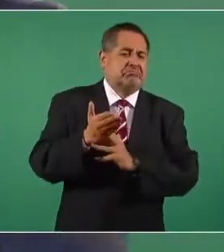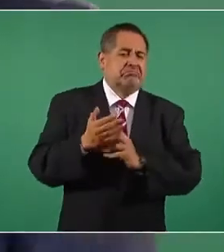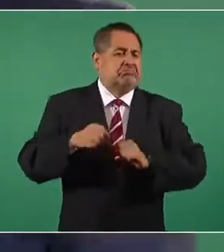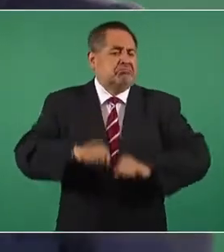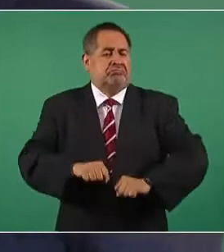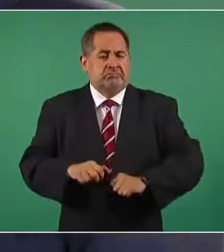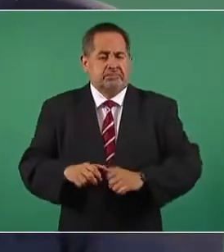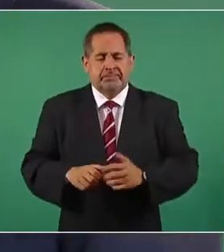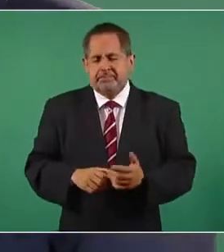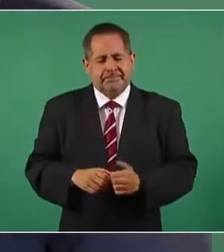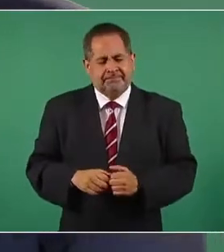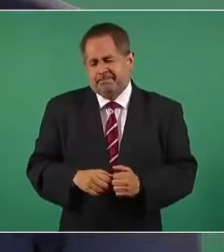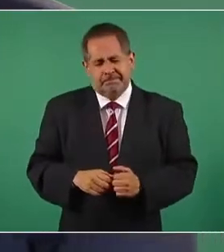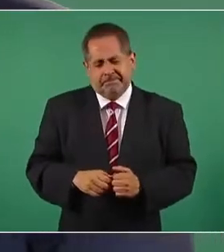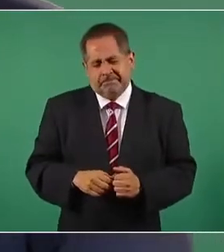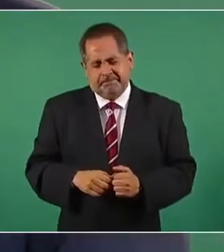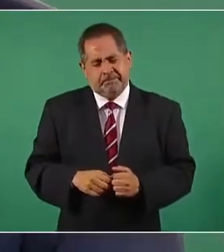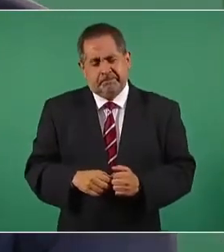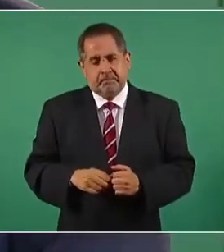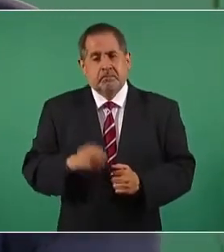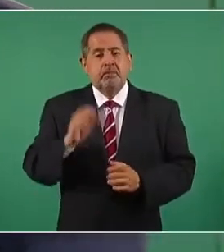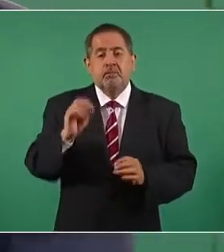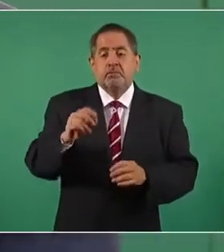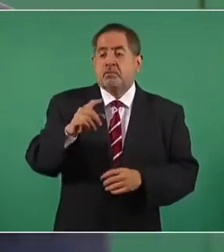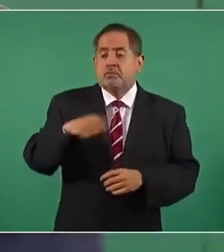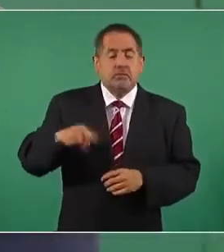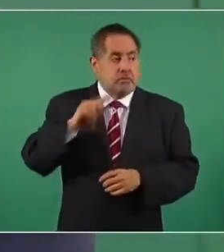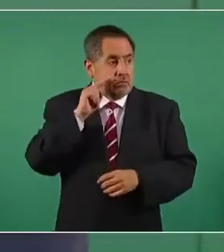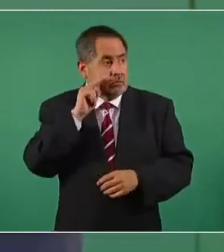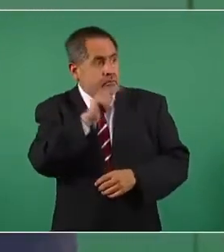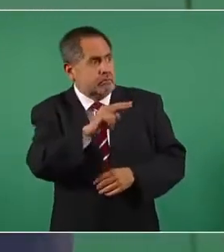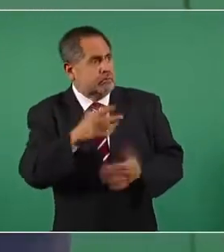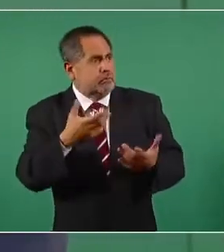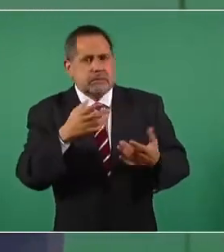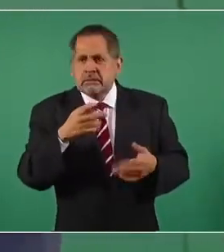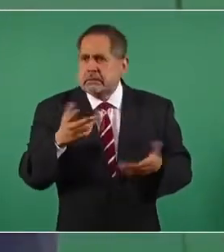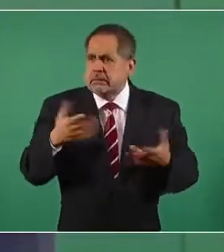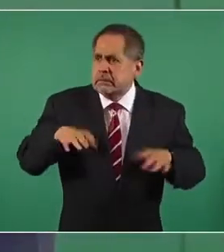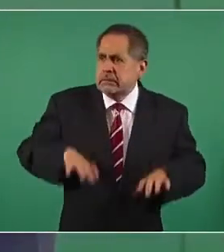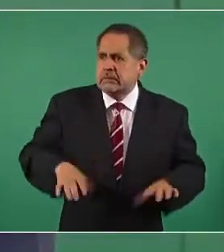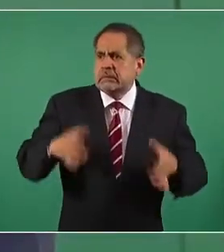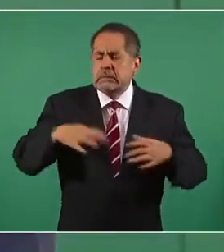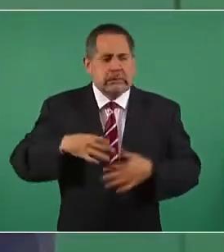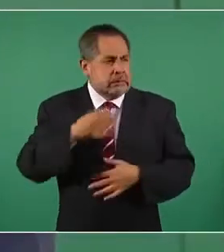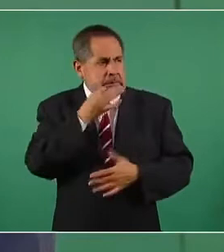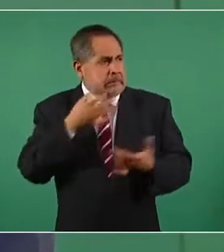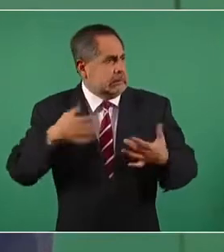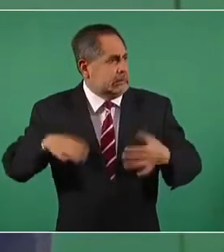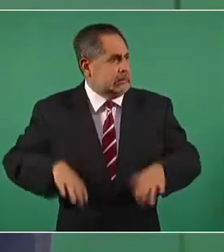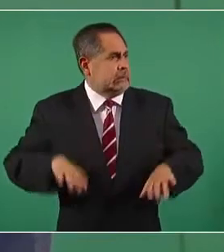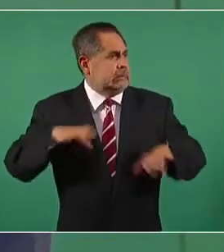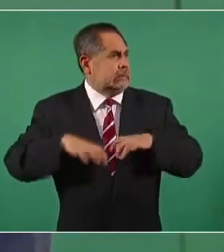audacia a quienes se enriquecen de la noche a la mañana